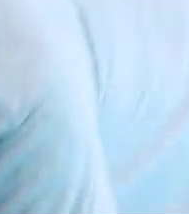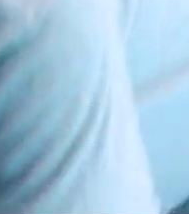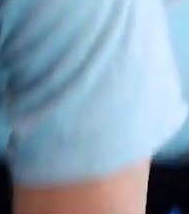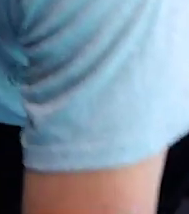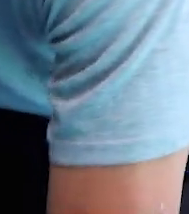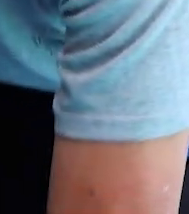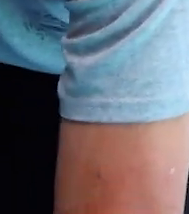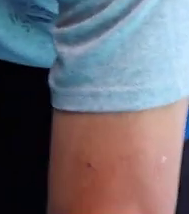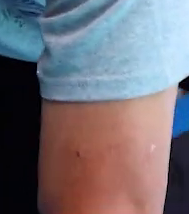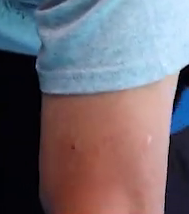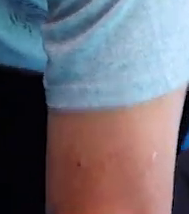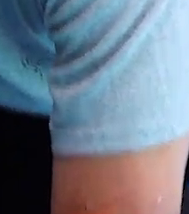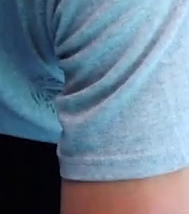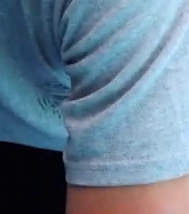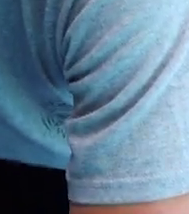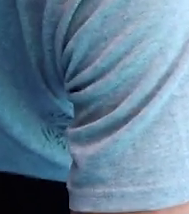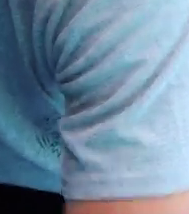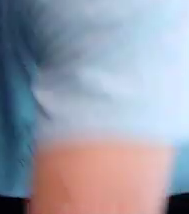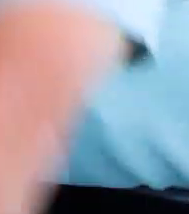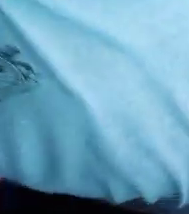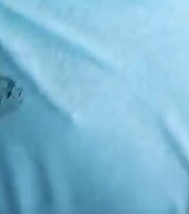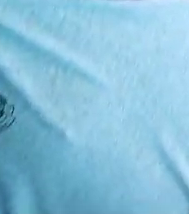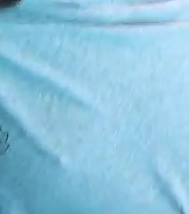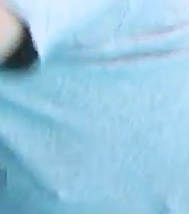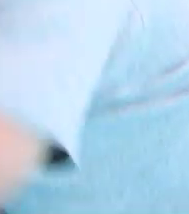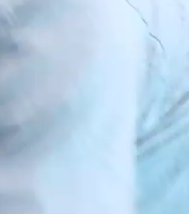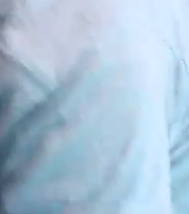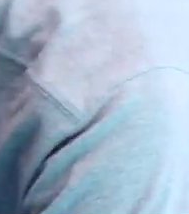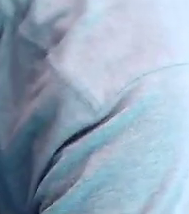Ok, y vamos a levantar nuestra mano derecha.